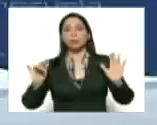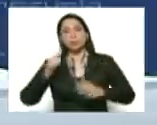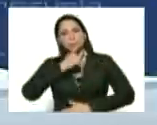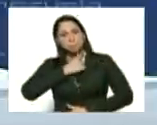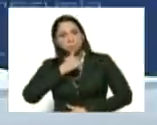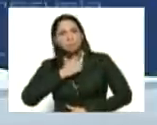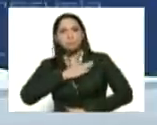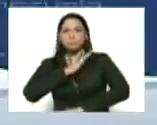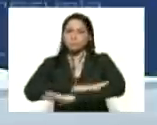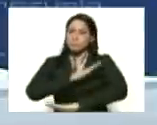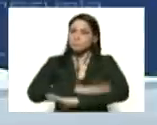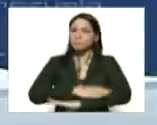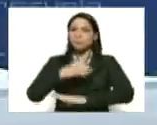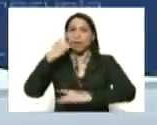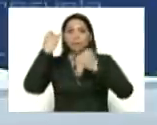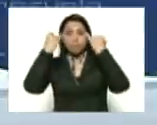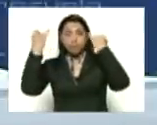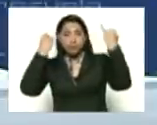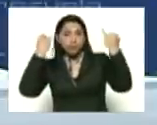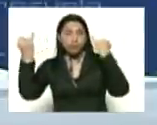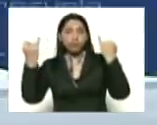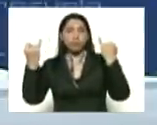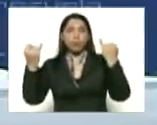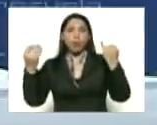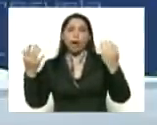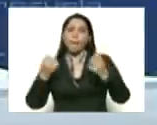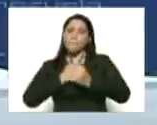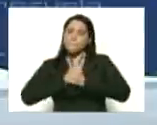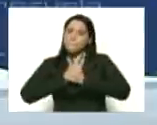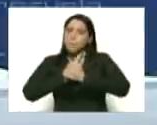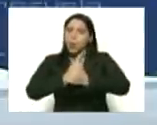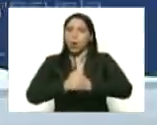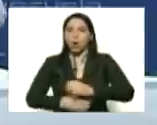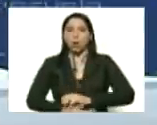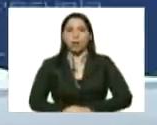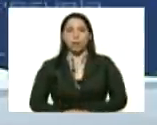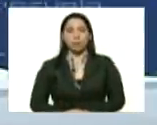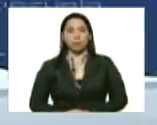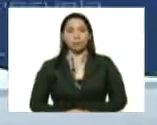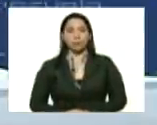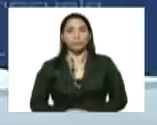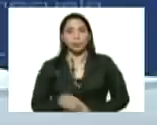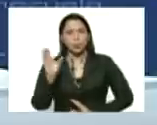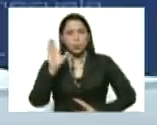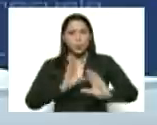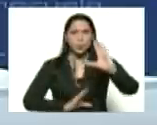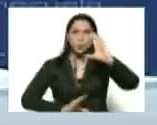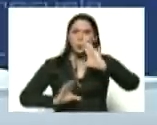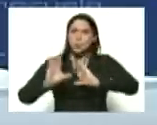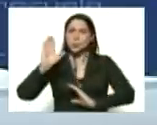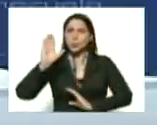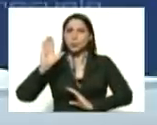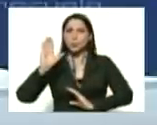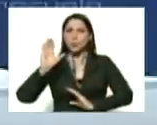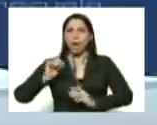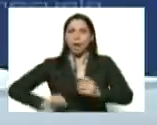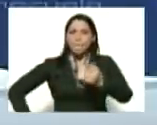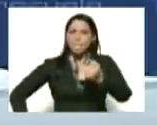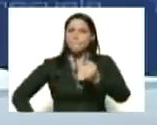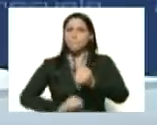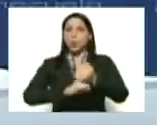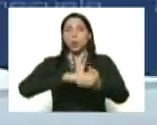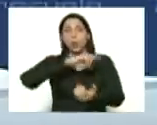con firmeza con inteligencia con mucho amor con la ciencia con el apoyo